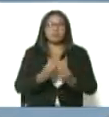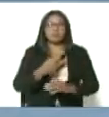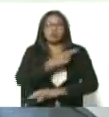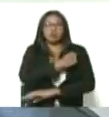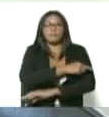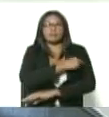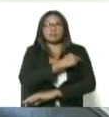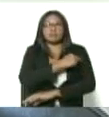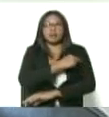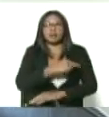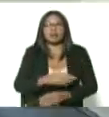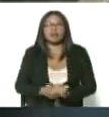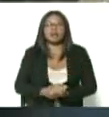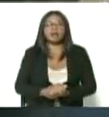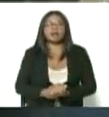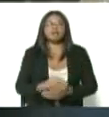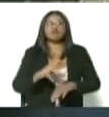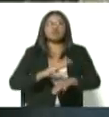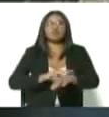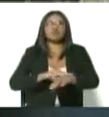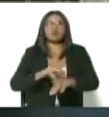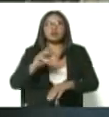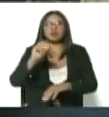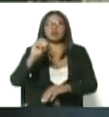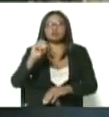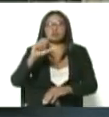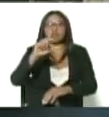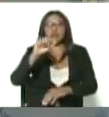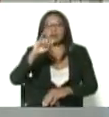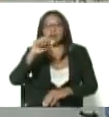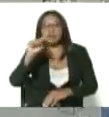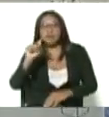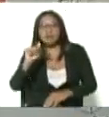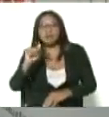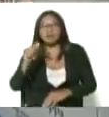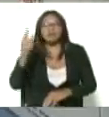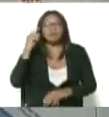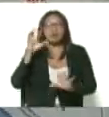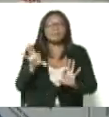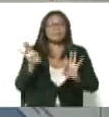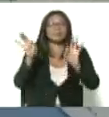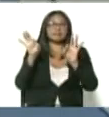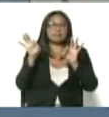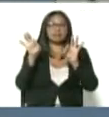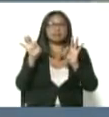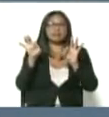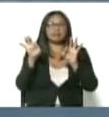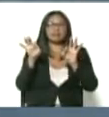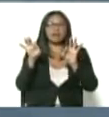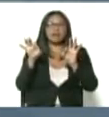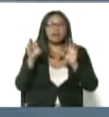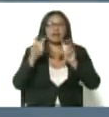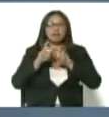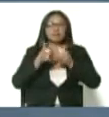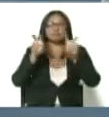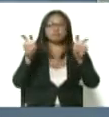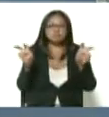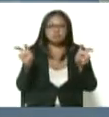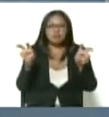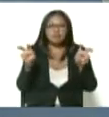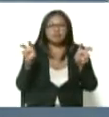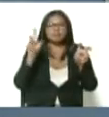la doctora Rosalvino Hurtado una joven especialista en ginecostetriz y además en